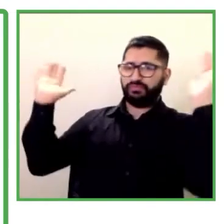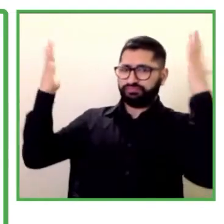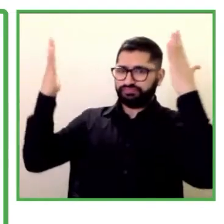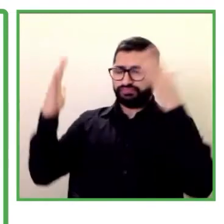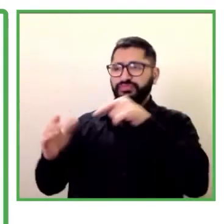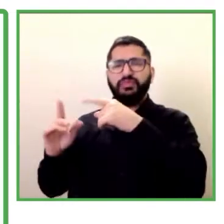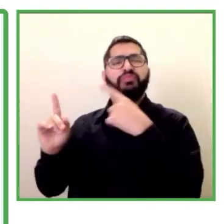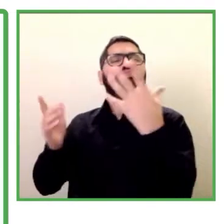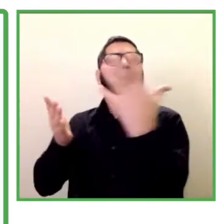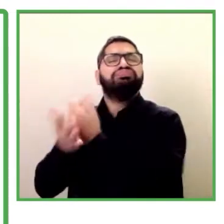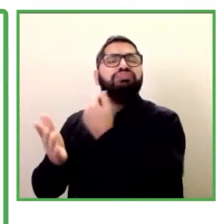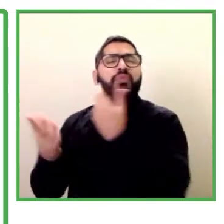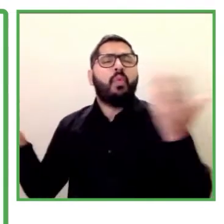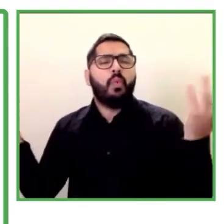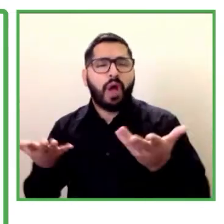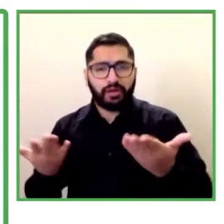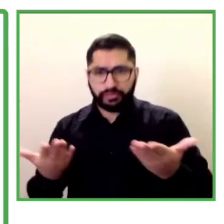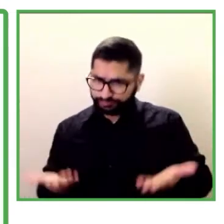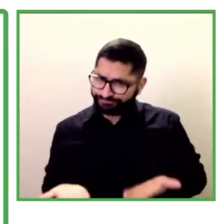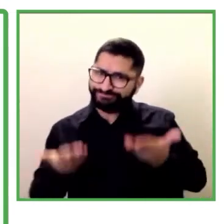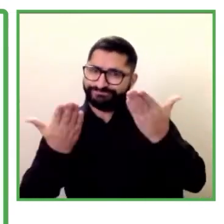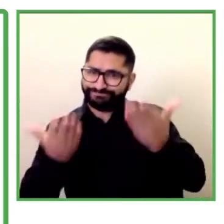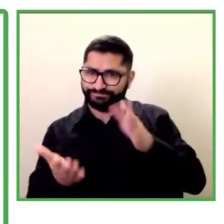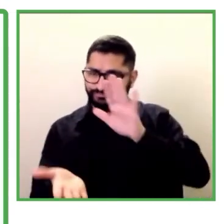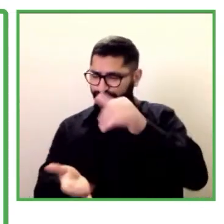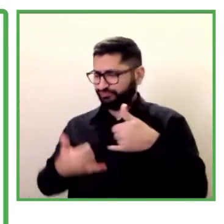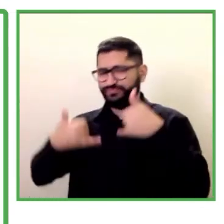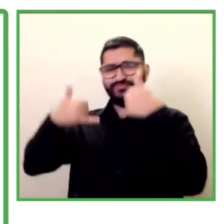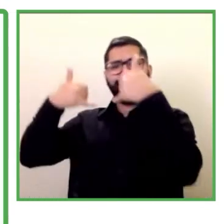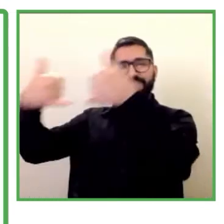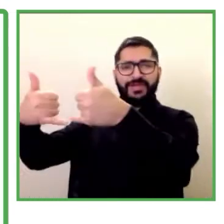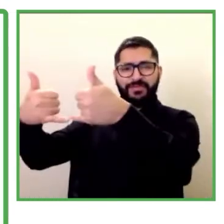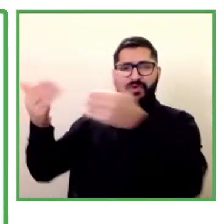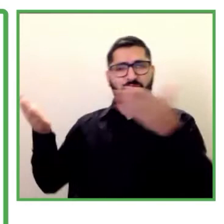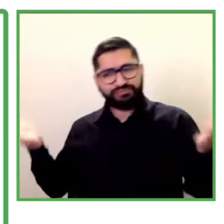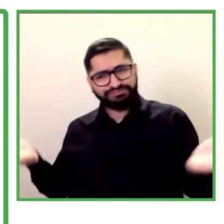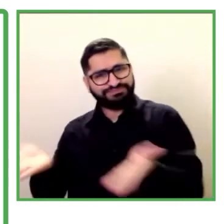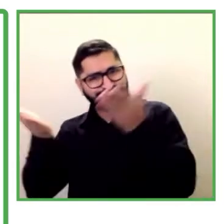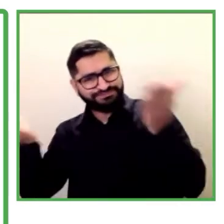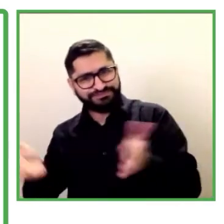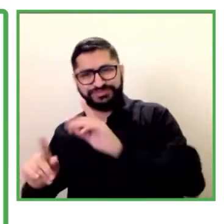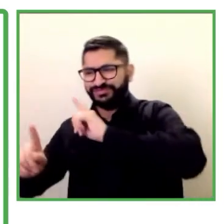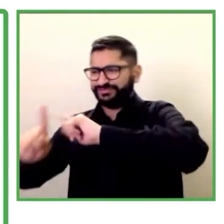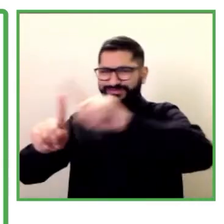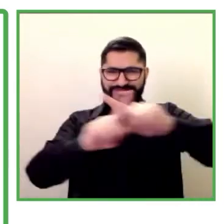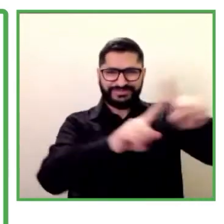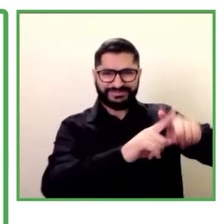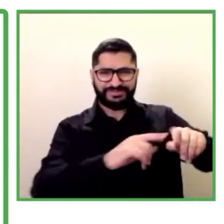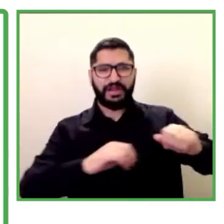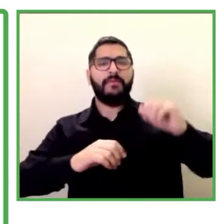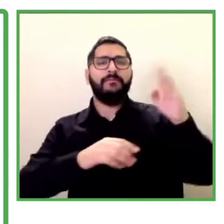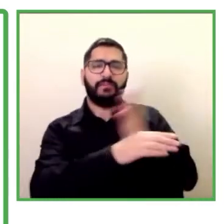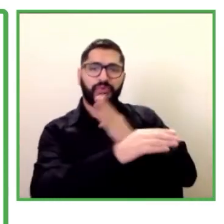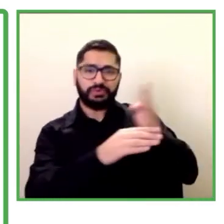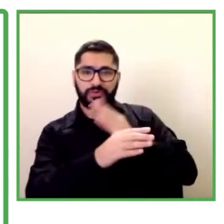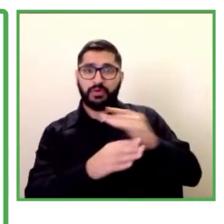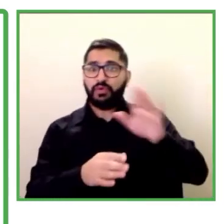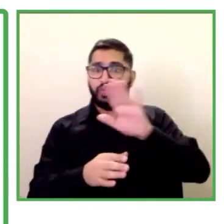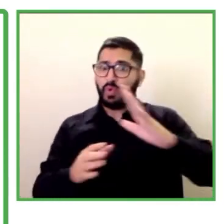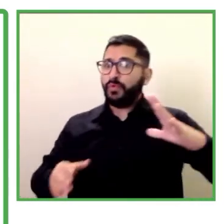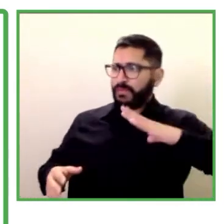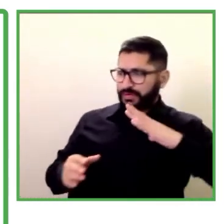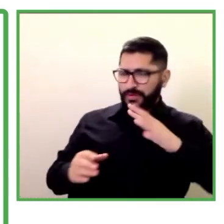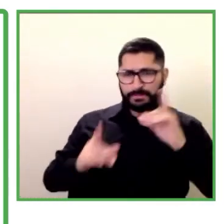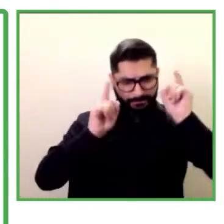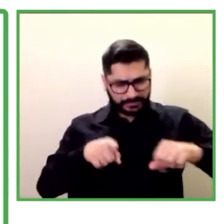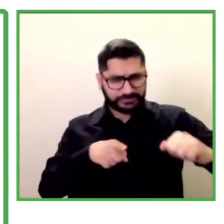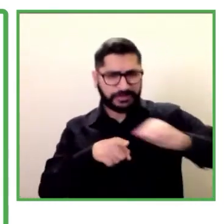como un incentivo y un motivador a las demás empresas para seguirse preparando y seguir trabajando por la inclusión y cada año damos